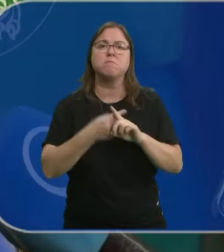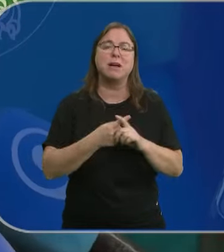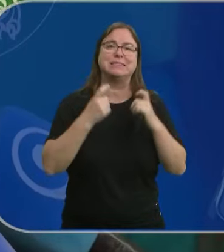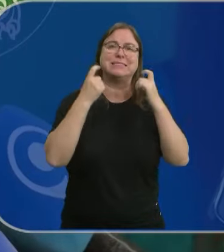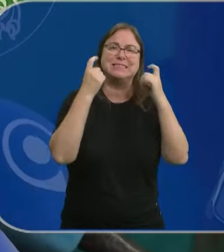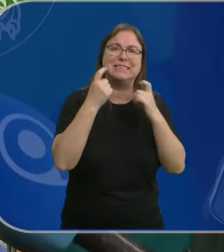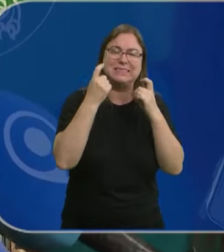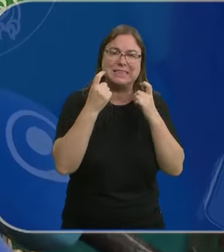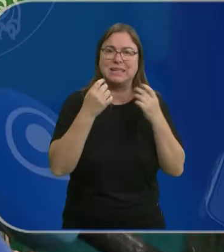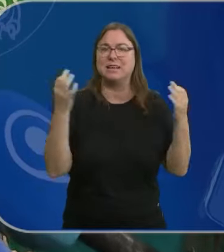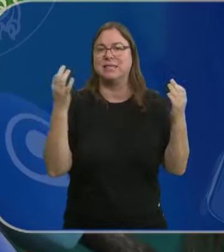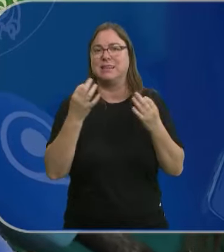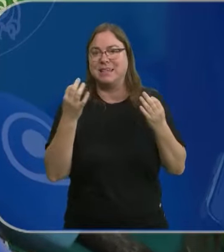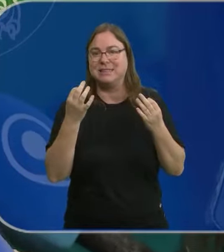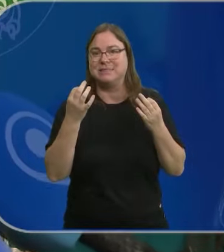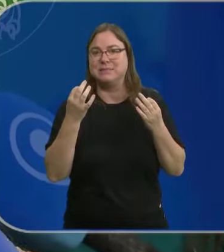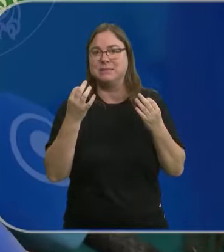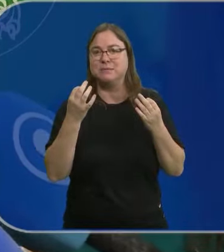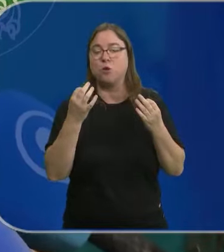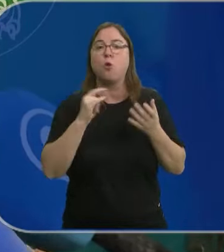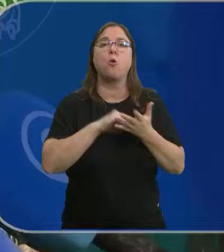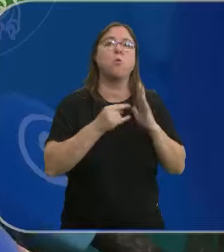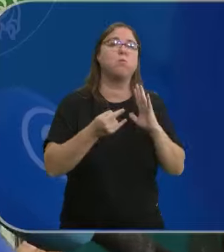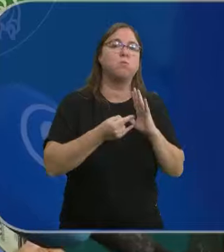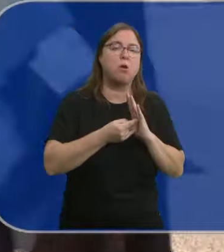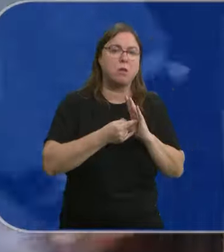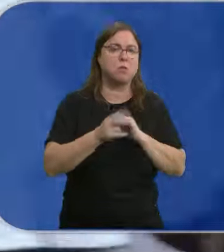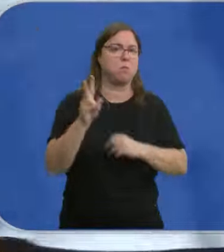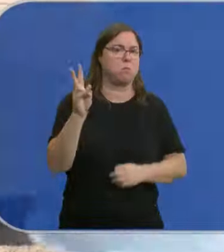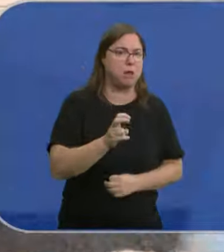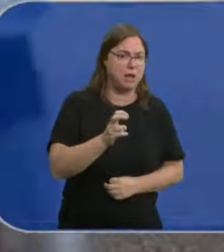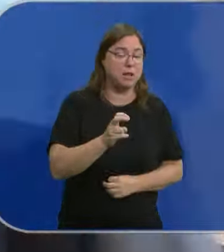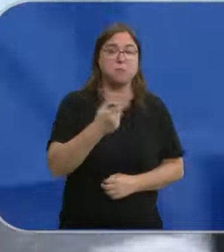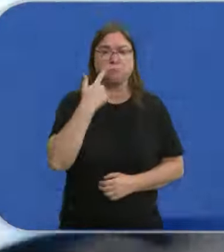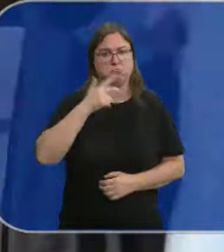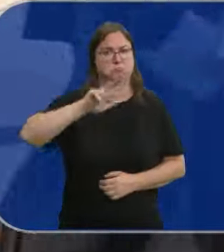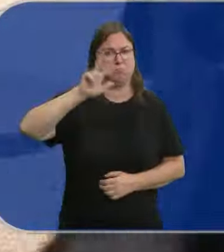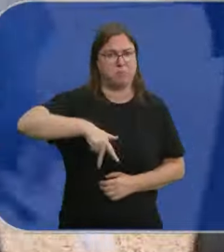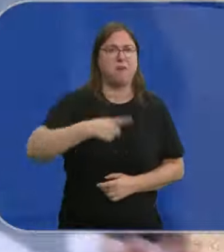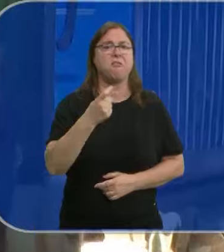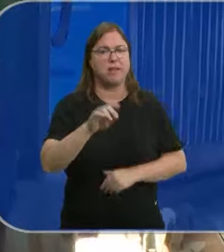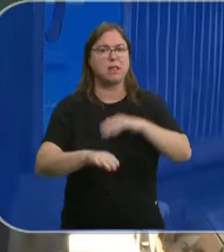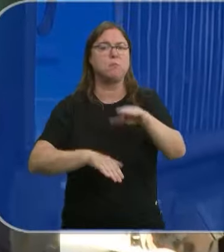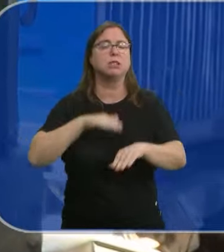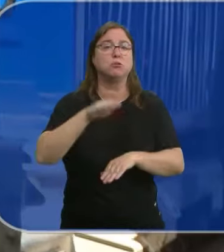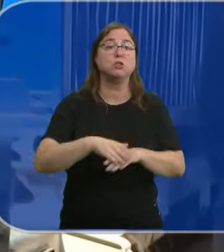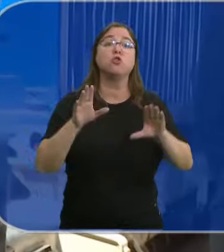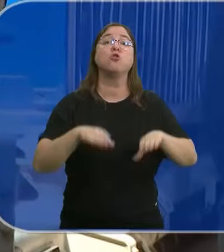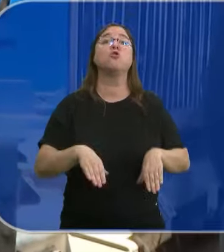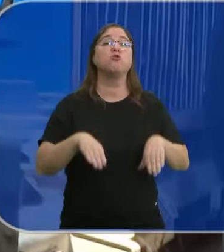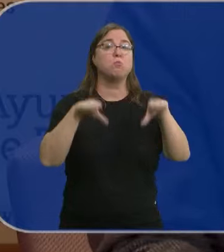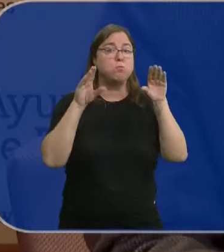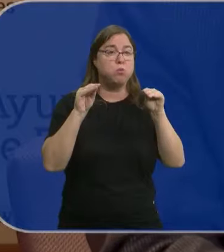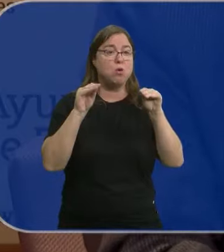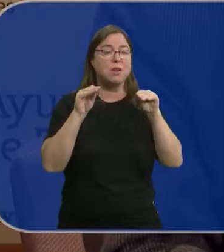intentar mostrar que es un proyecto viable. Y aunque como reconocen, aún quedan pasos que dar, desde Burgos